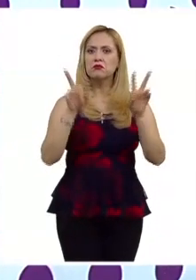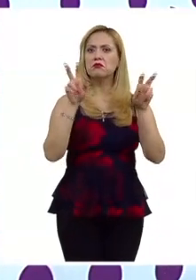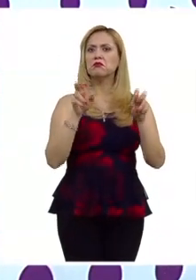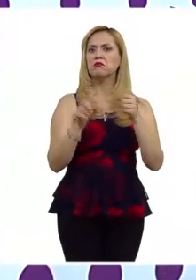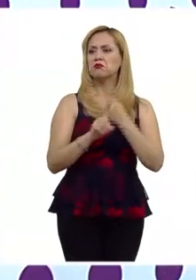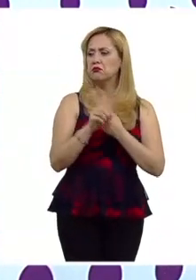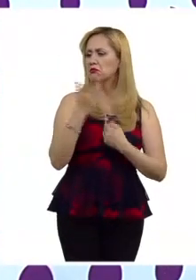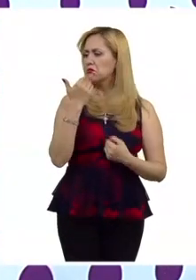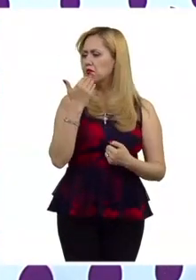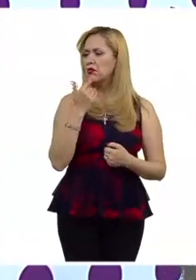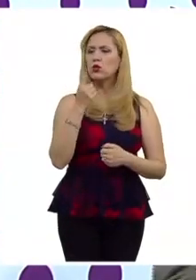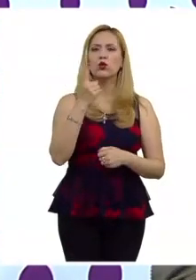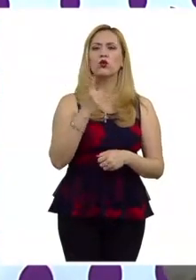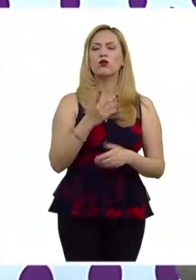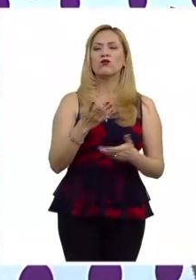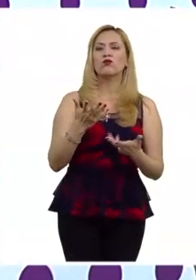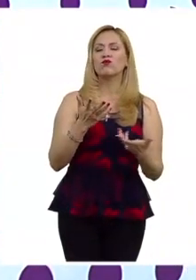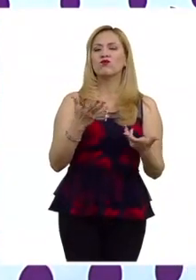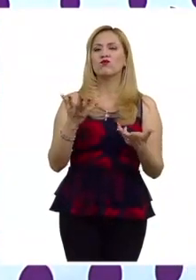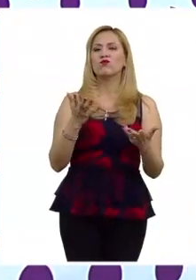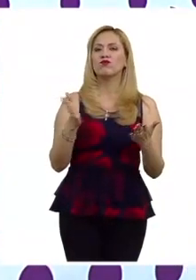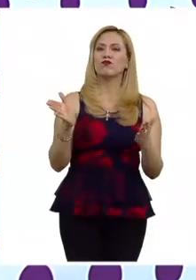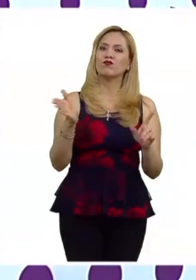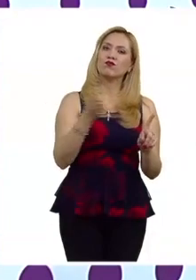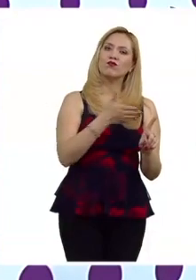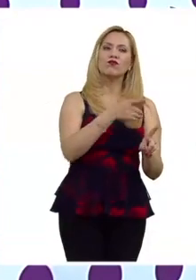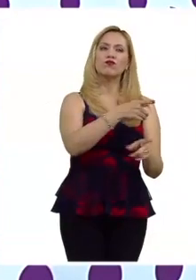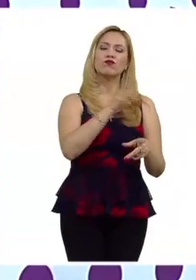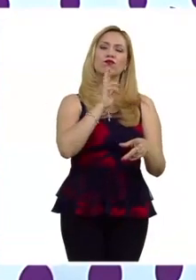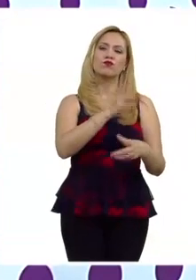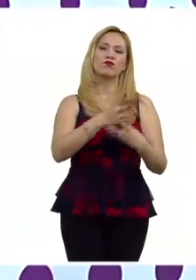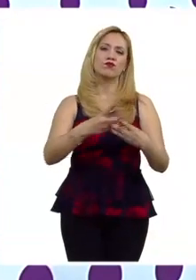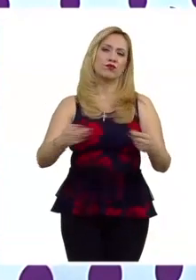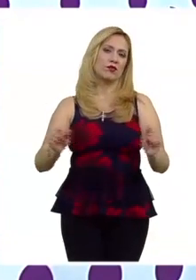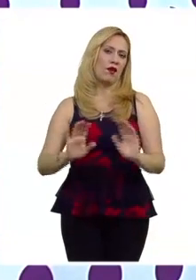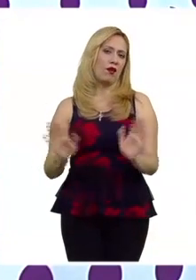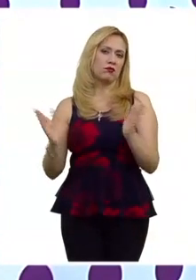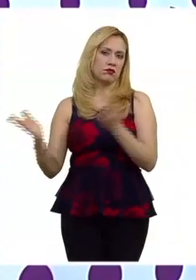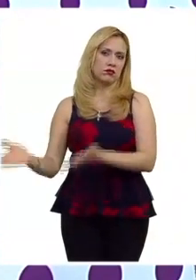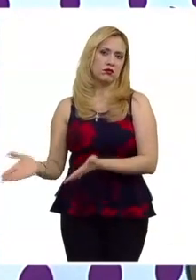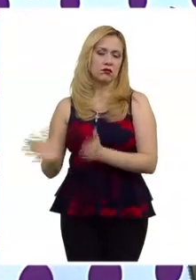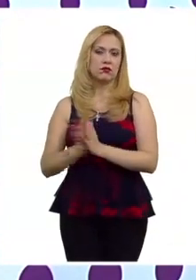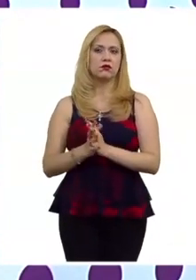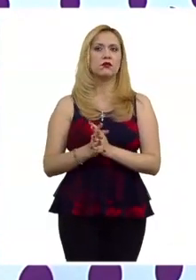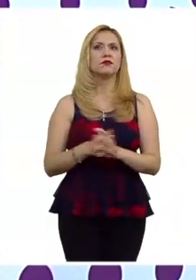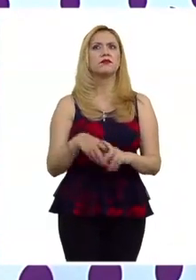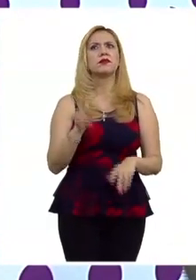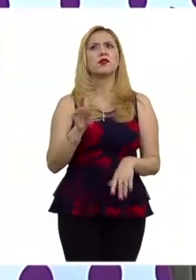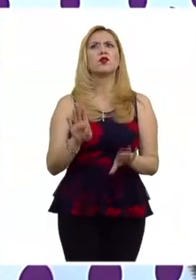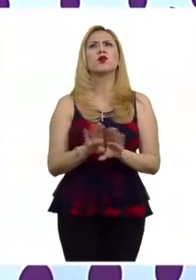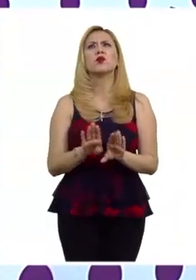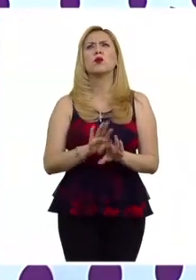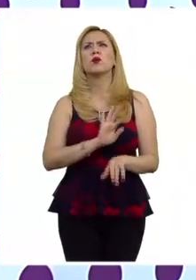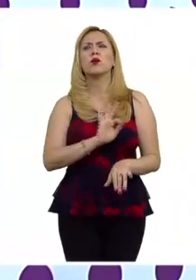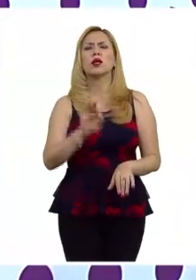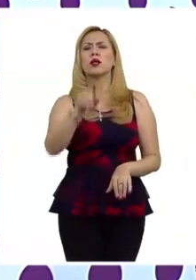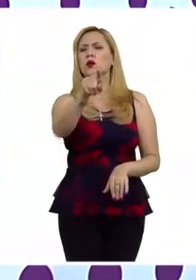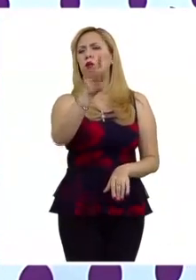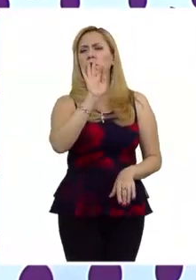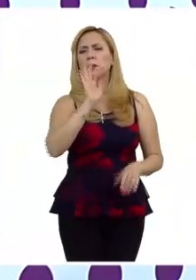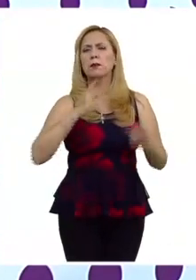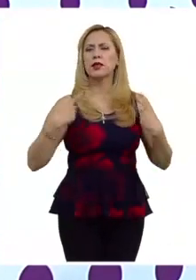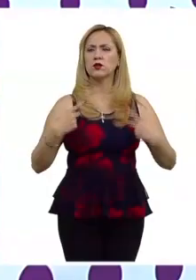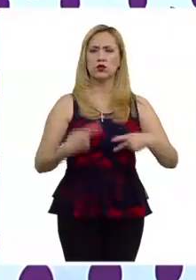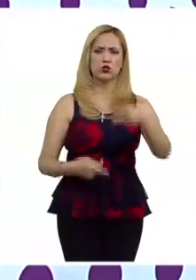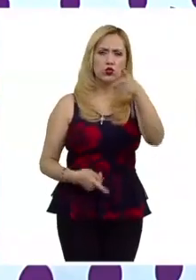digamos que pone un poco más las condiciones para otro tipo de resolución pero que va a pasar o sea como pueden los privados entrar en